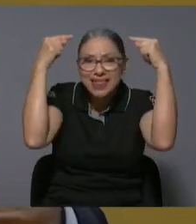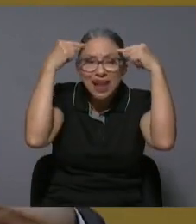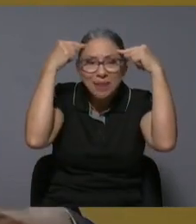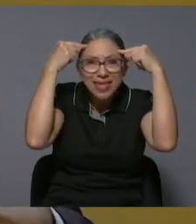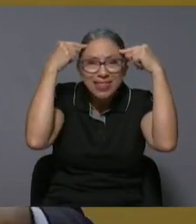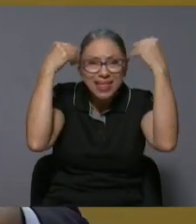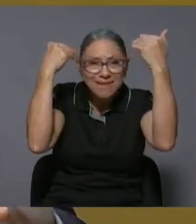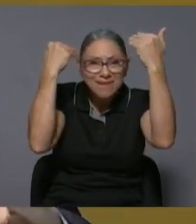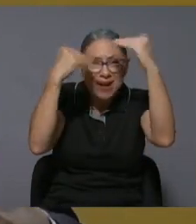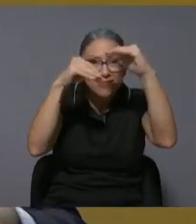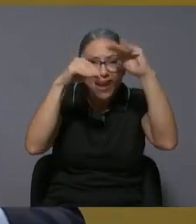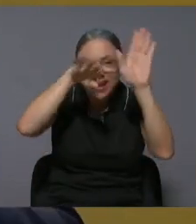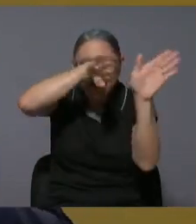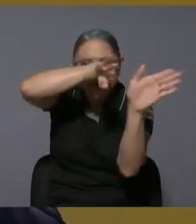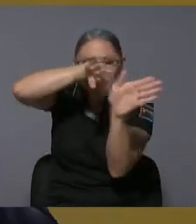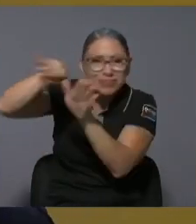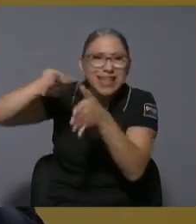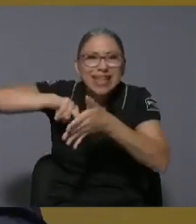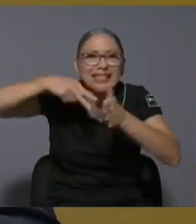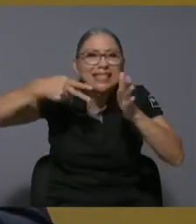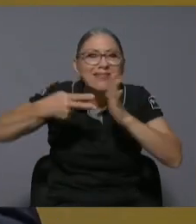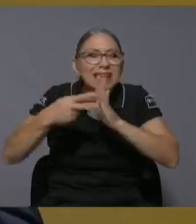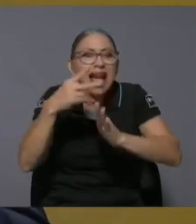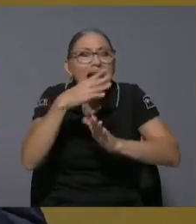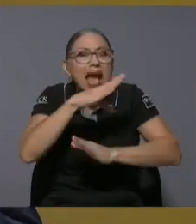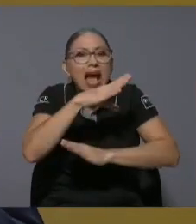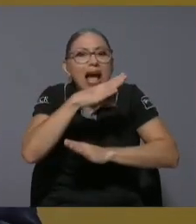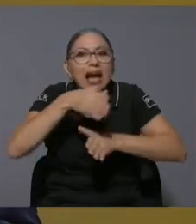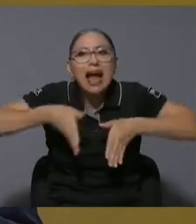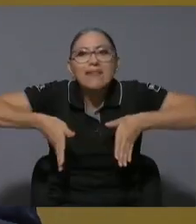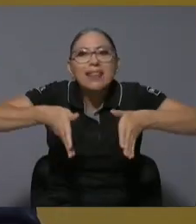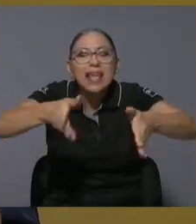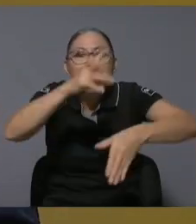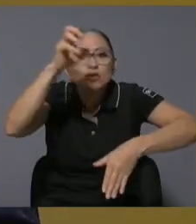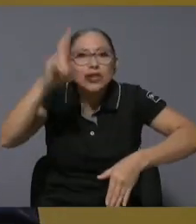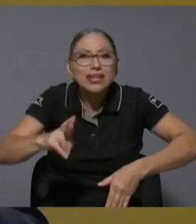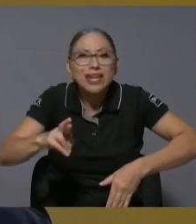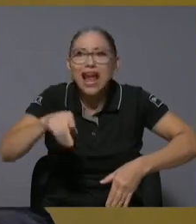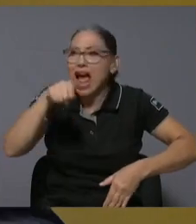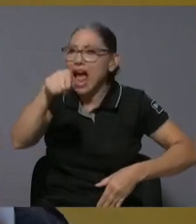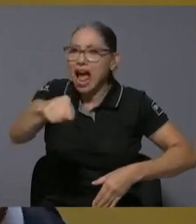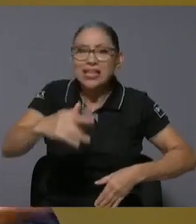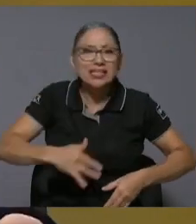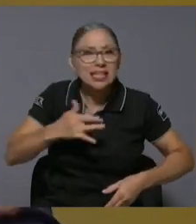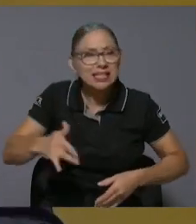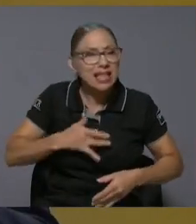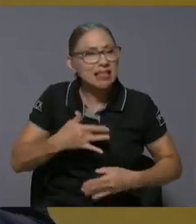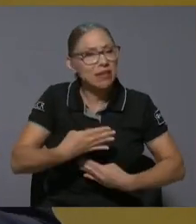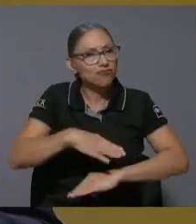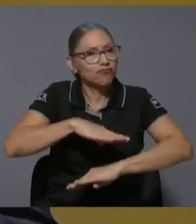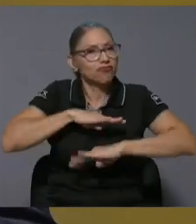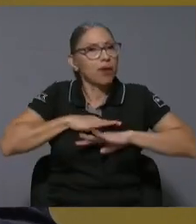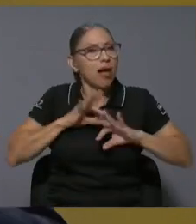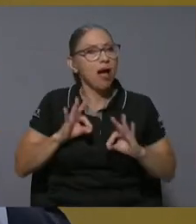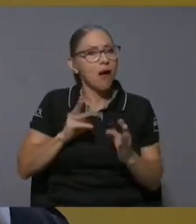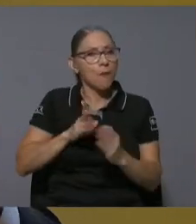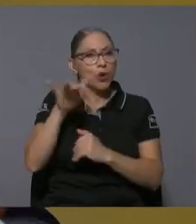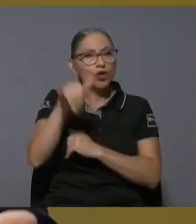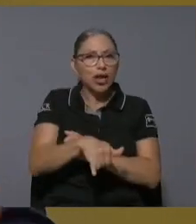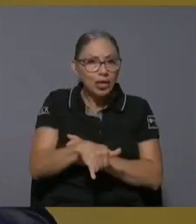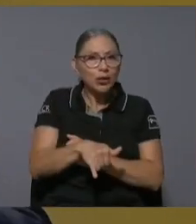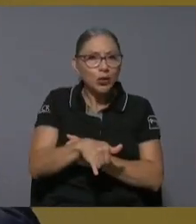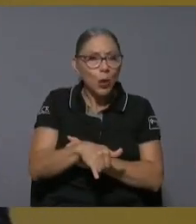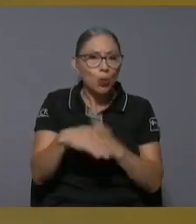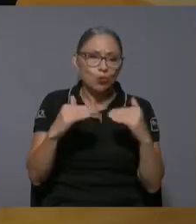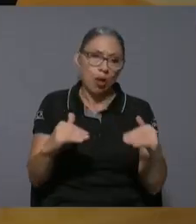en Costa Rica es una carretera uno se siente ahí siente una satisfacción de un proyecto llamémoslo así de